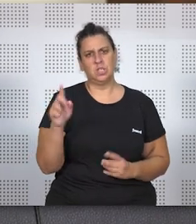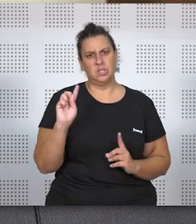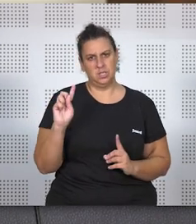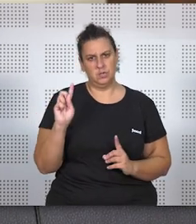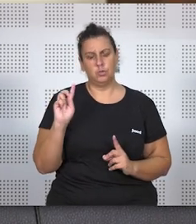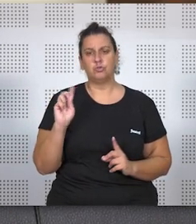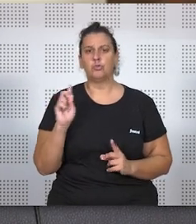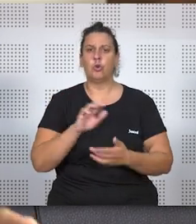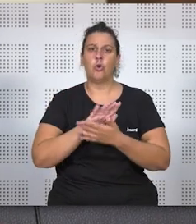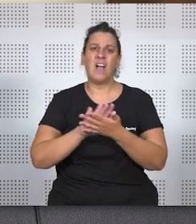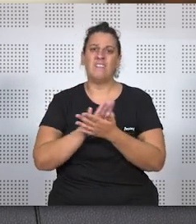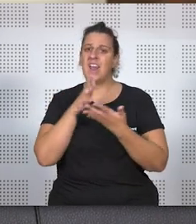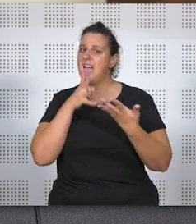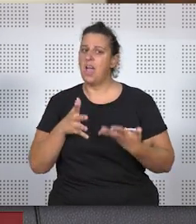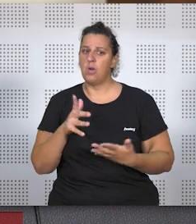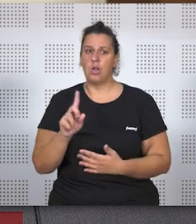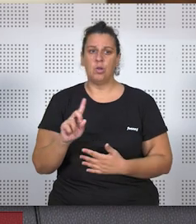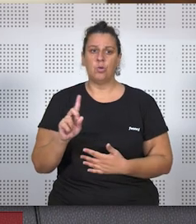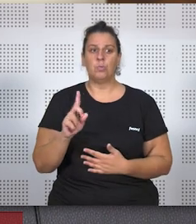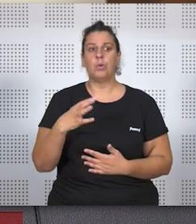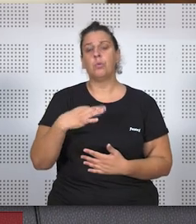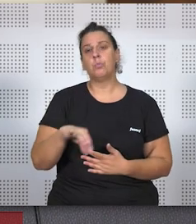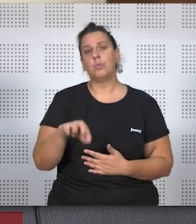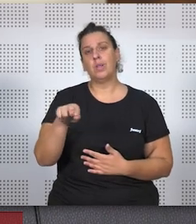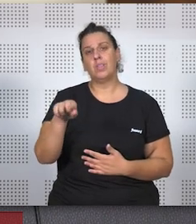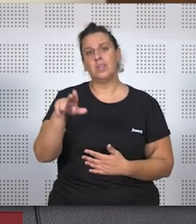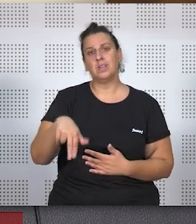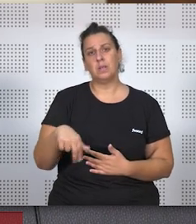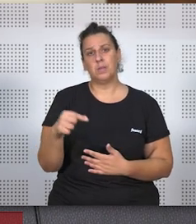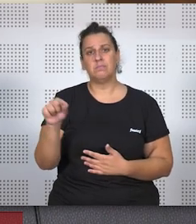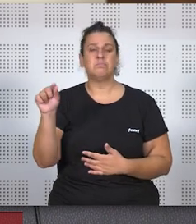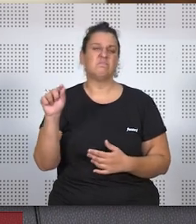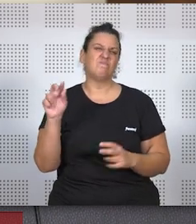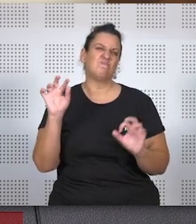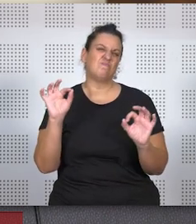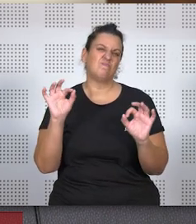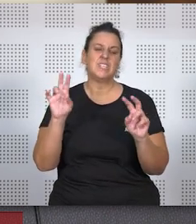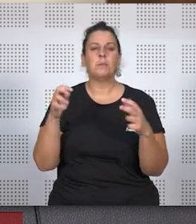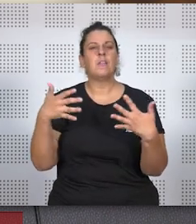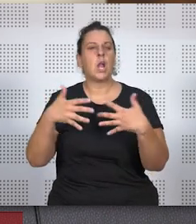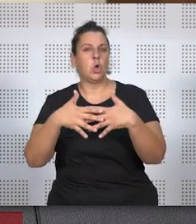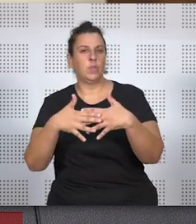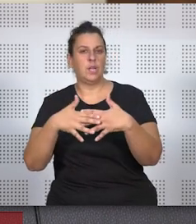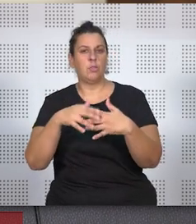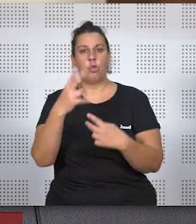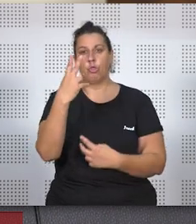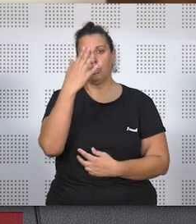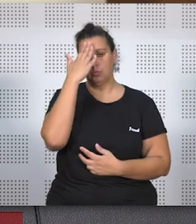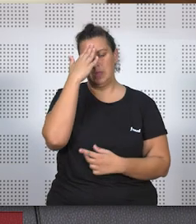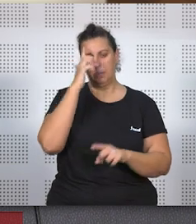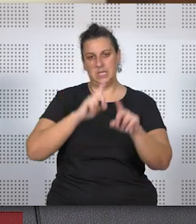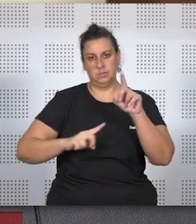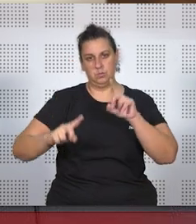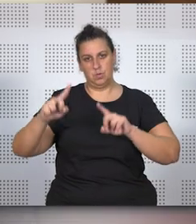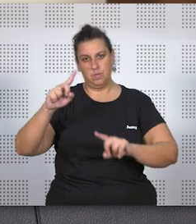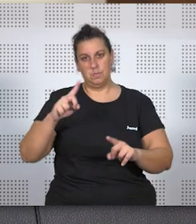no solamente los que vamos a hablar ahora, pero quizá podríamos mencionar relacionados más con el tema de la conciliación dos principales problemas.